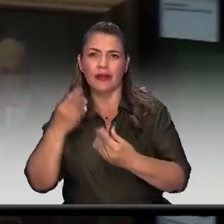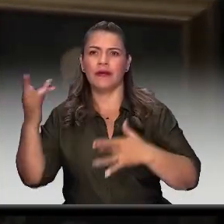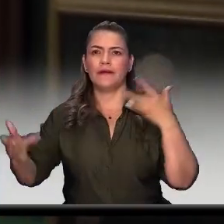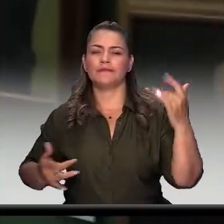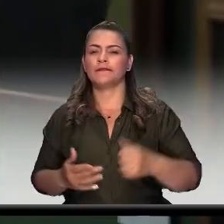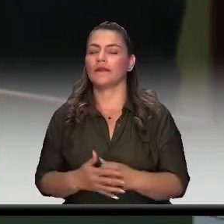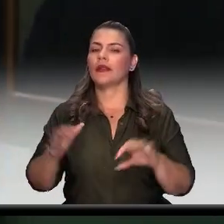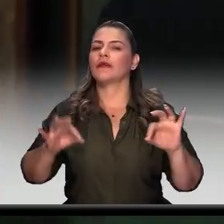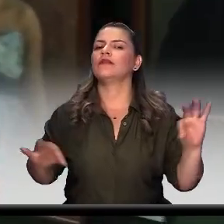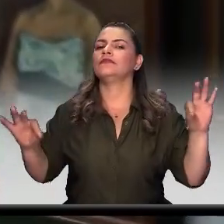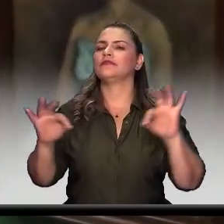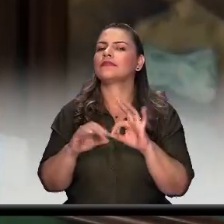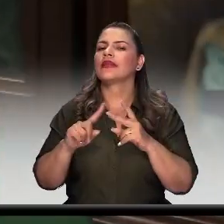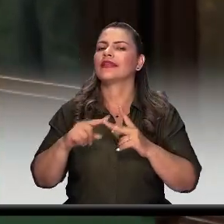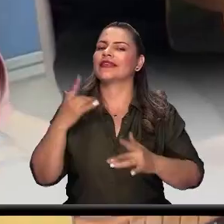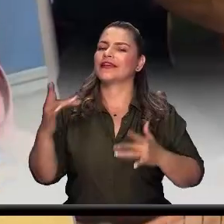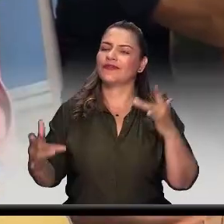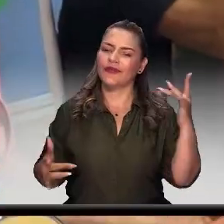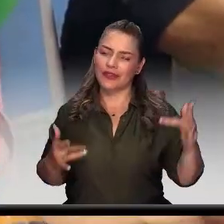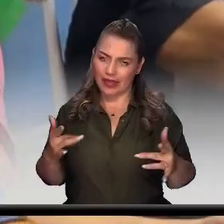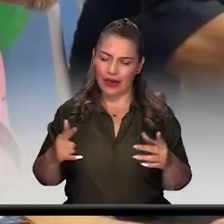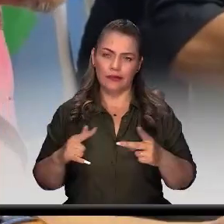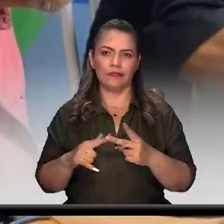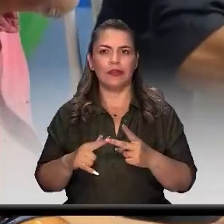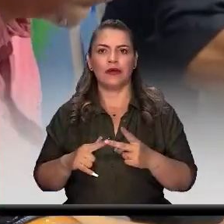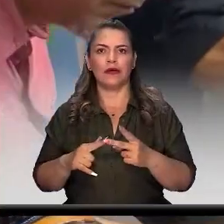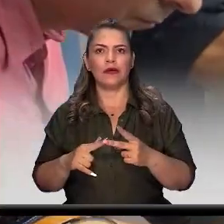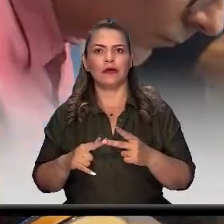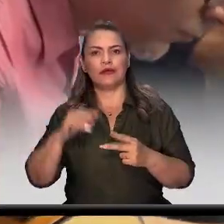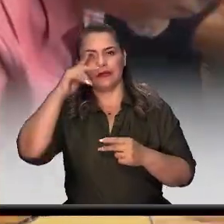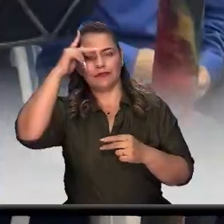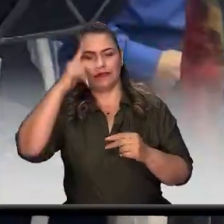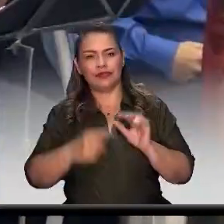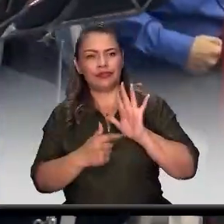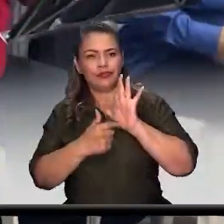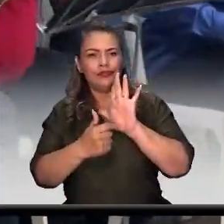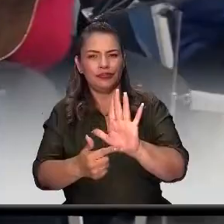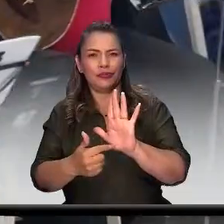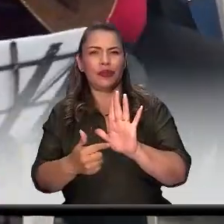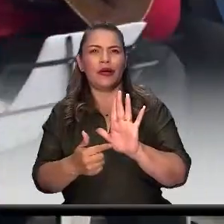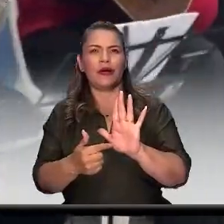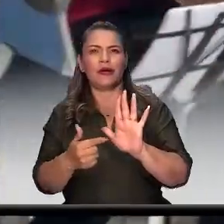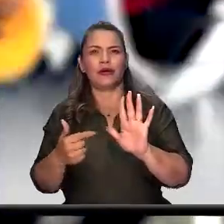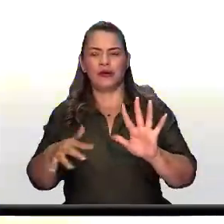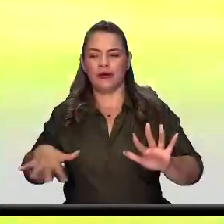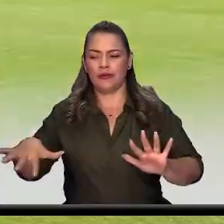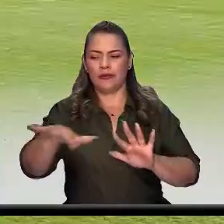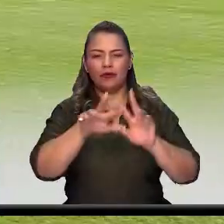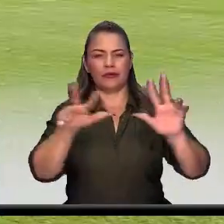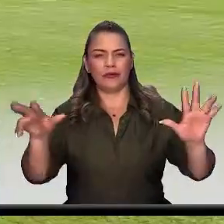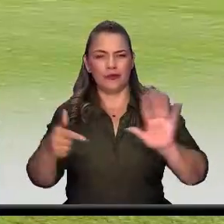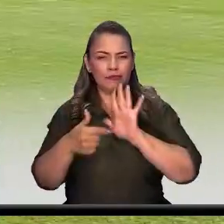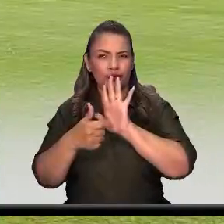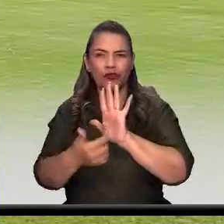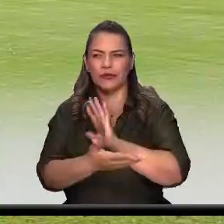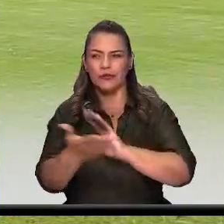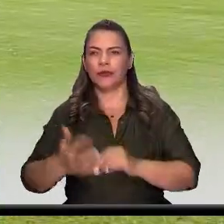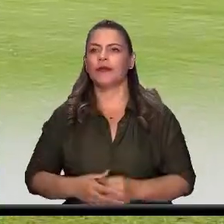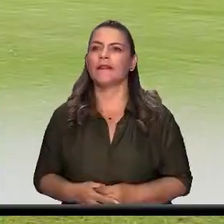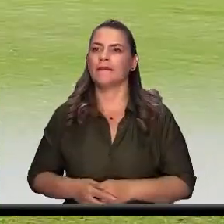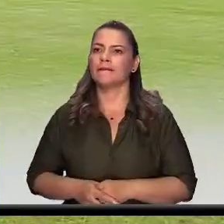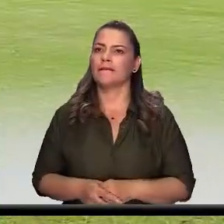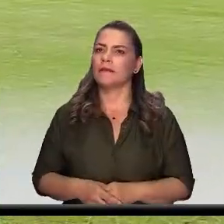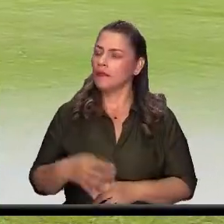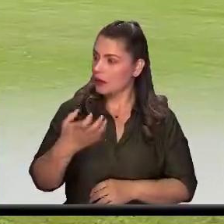para disfrutar y para ser parte de esta historia que estamos construyendo desde aquí todos nosotros. Alcalde, un balance